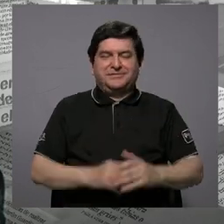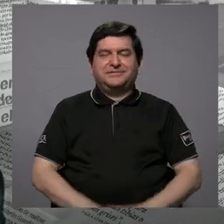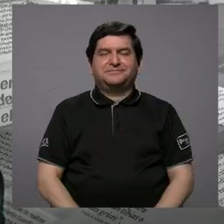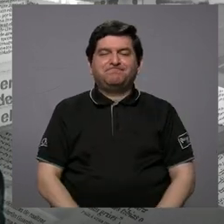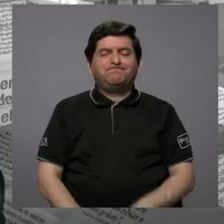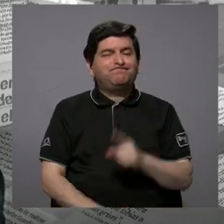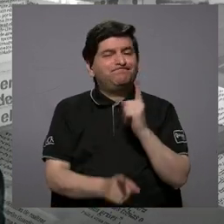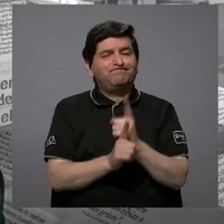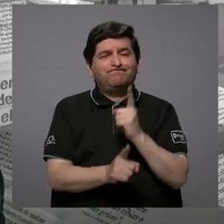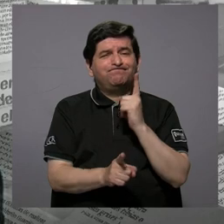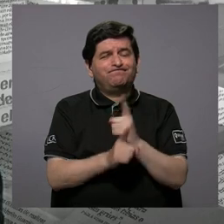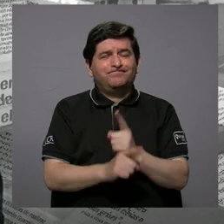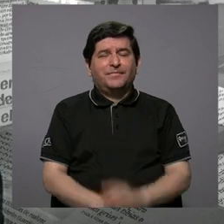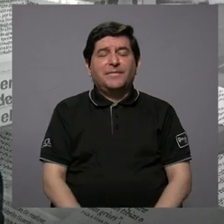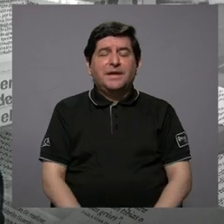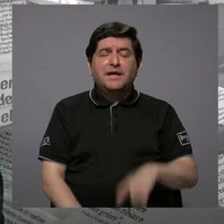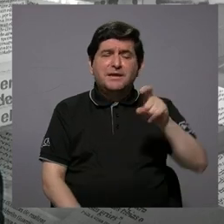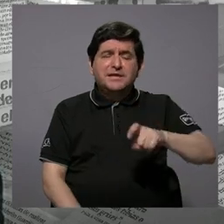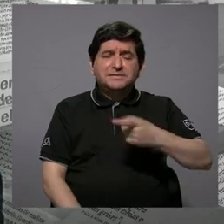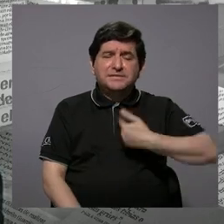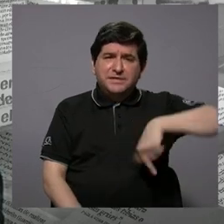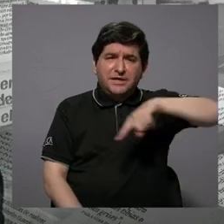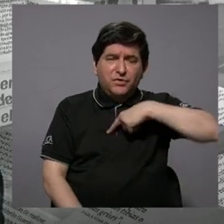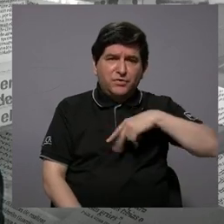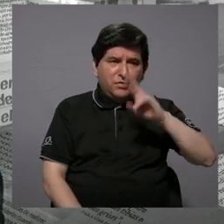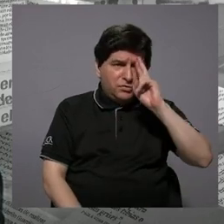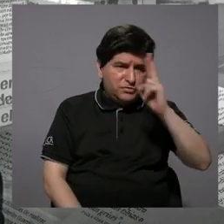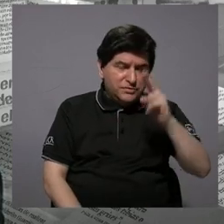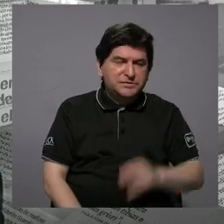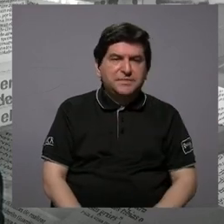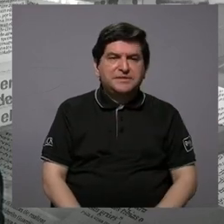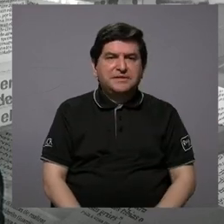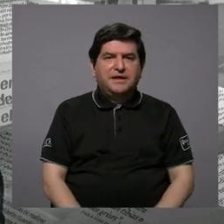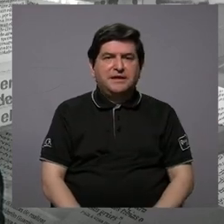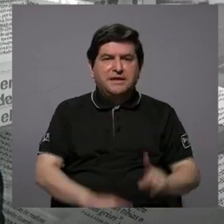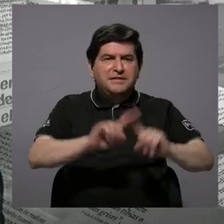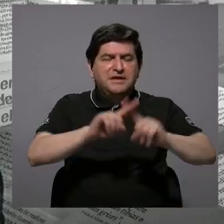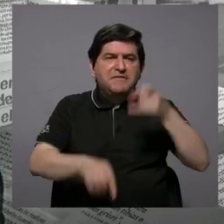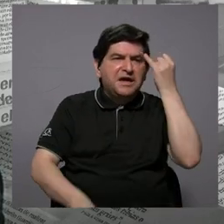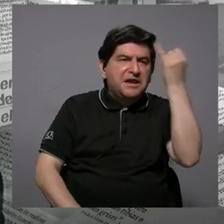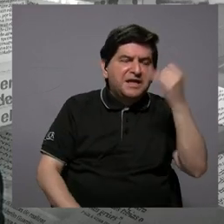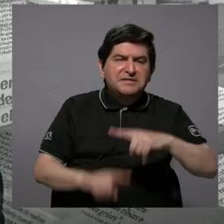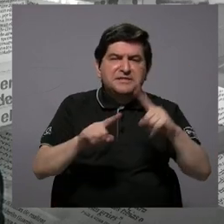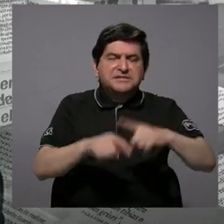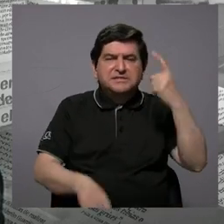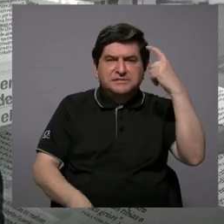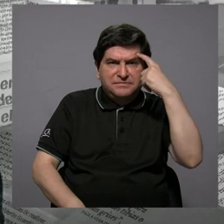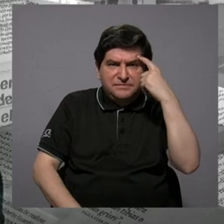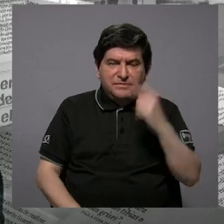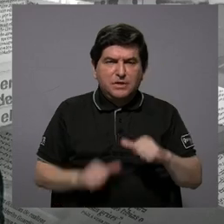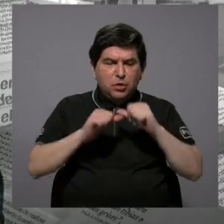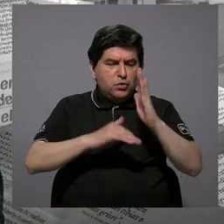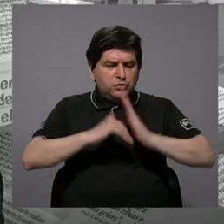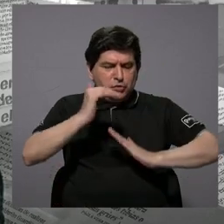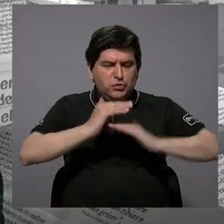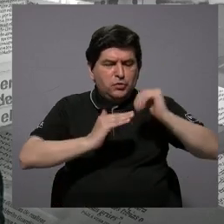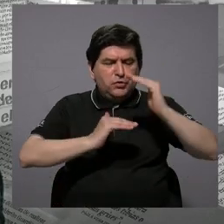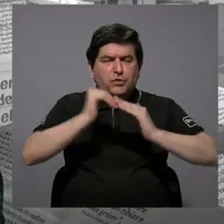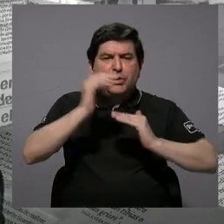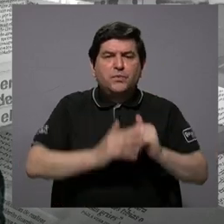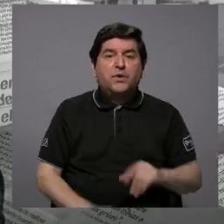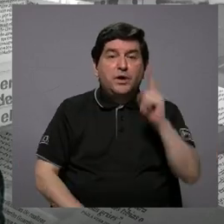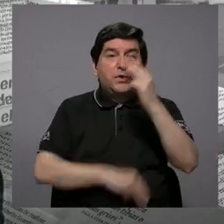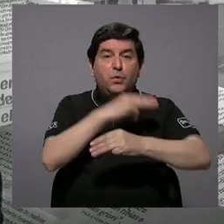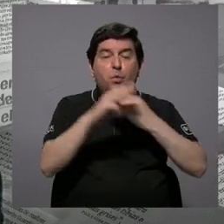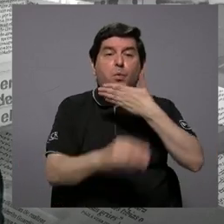efectivamente tenemos que respetarnos con nuestras ideas, con nuestros pensamientos para seguir construyendo un